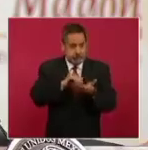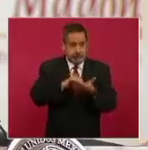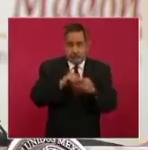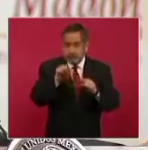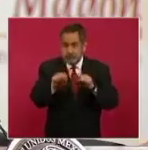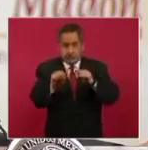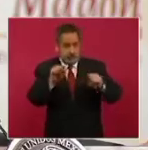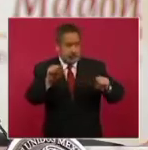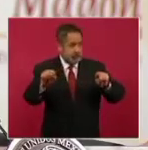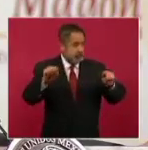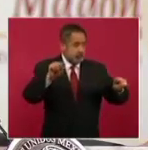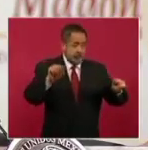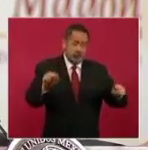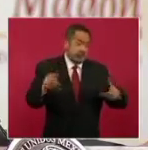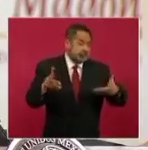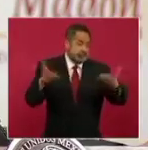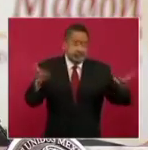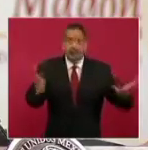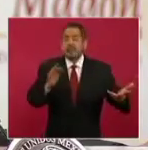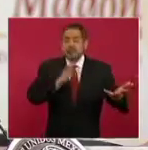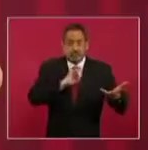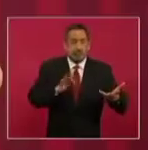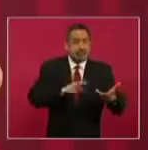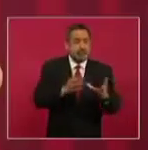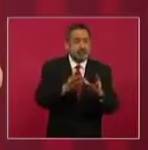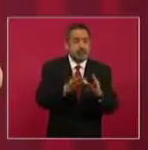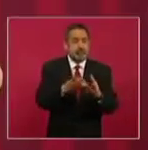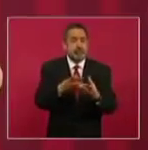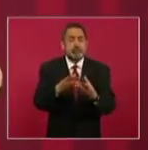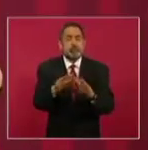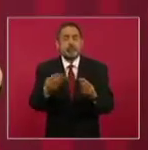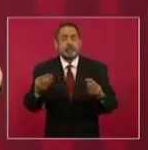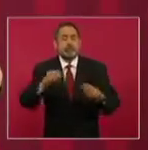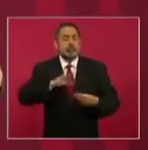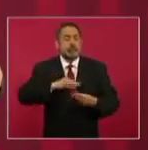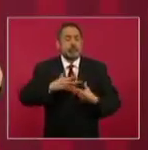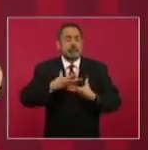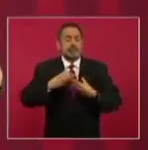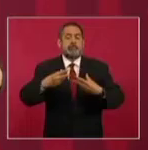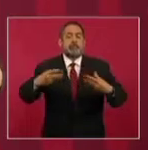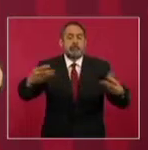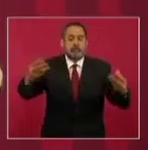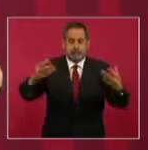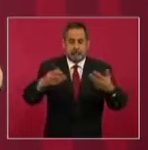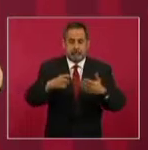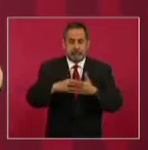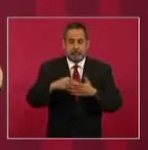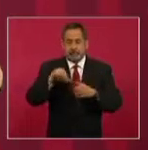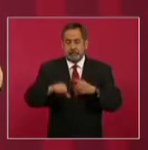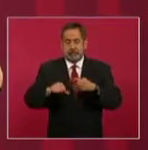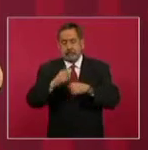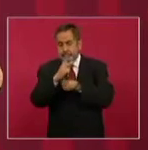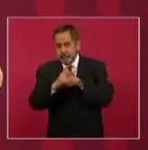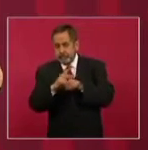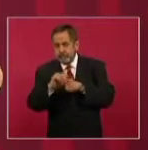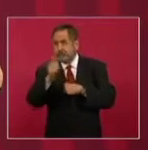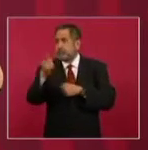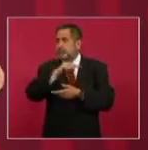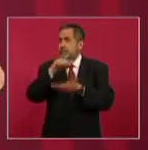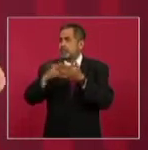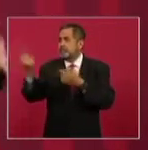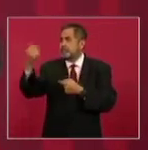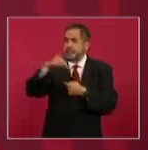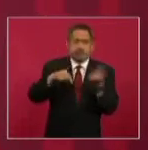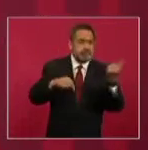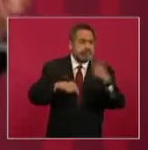transmisión del virus SARS-CoV-2, este virus puede propagarse más allá de las fronteras del país o la región donde esté activo